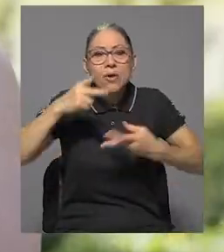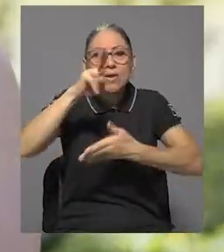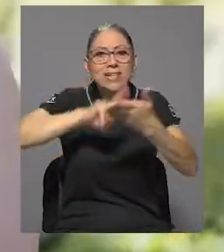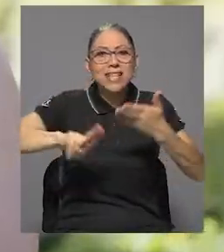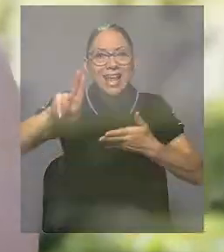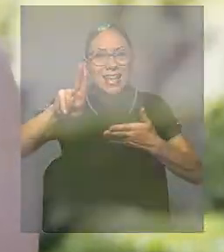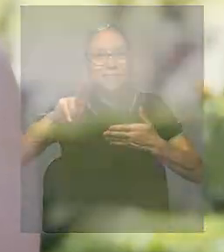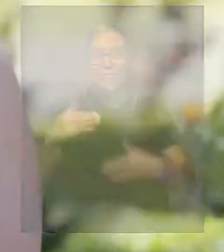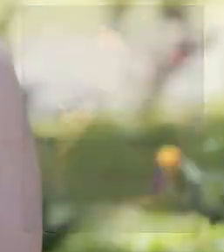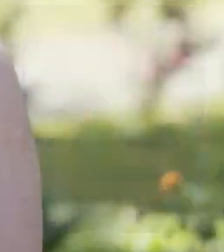bien de qué se trata la vida universitaria.